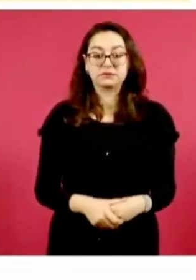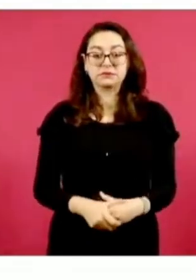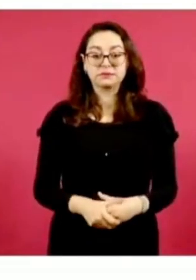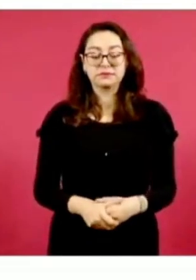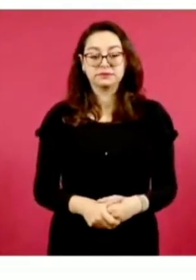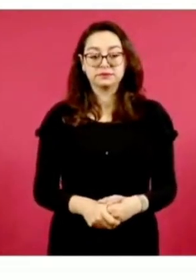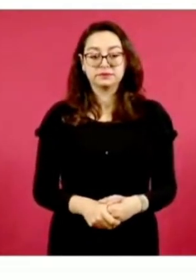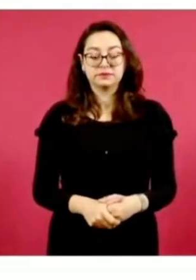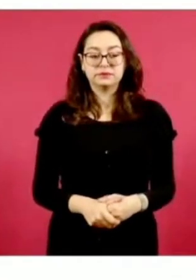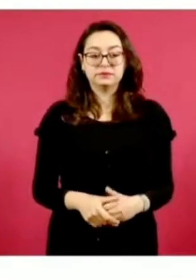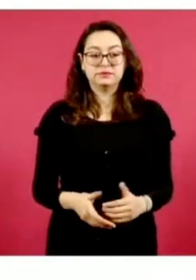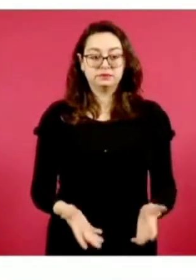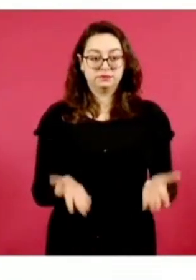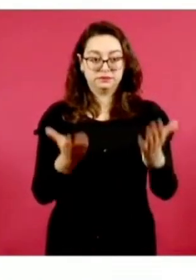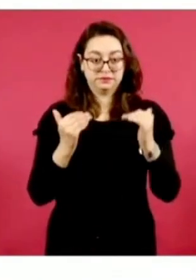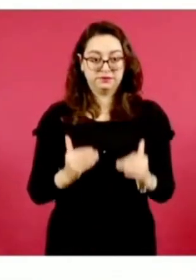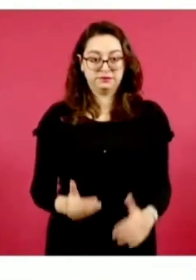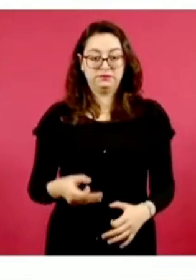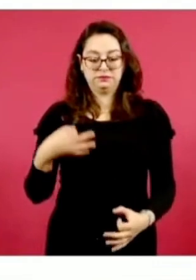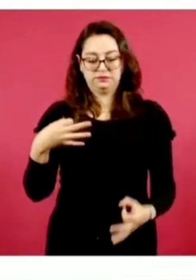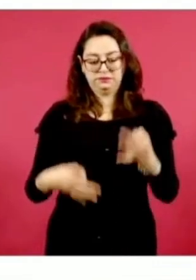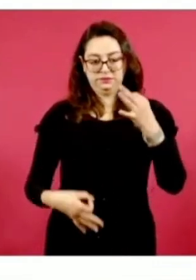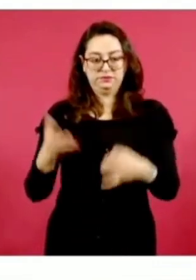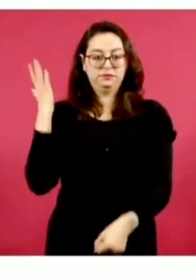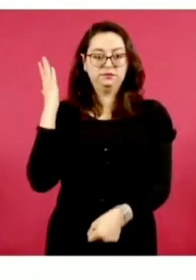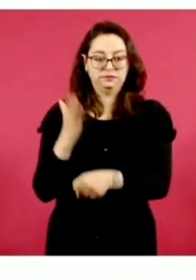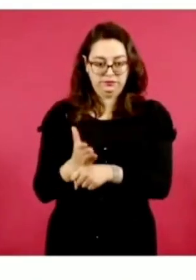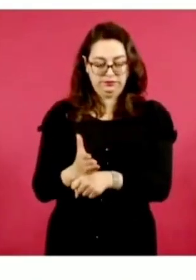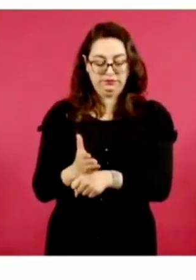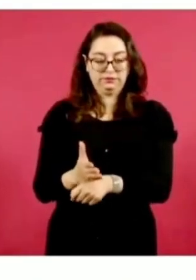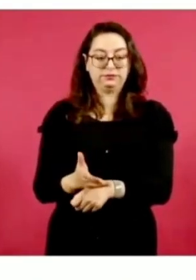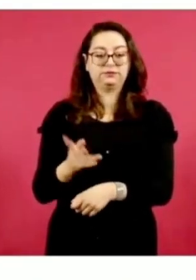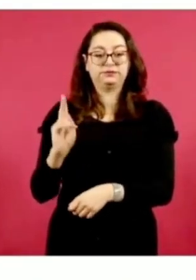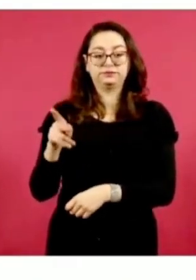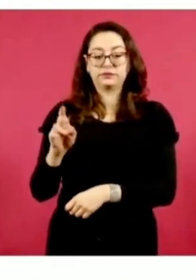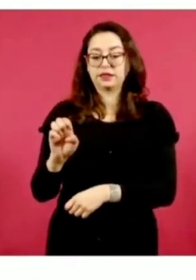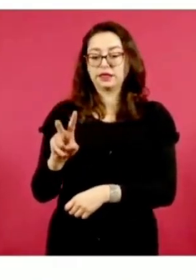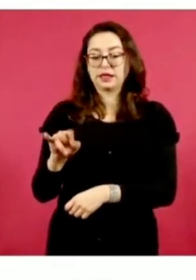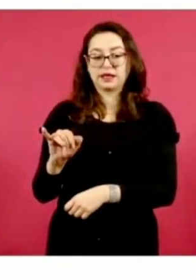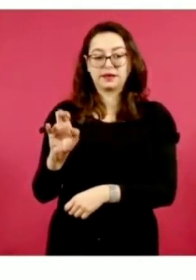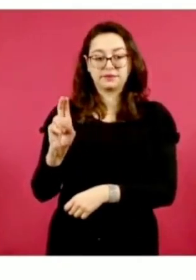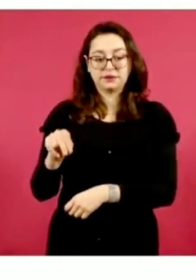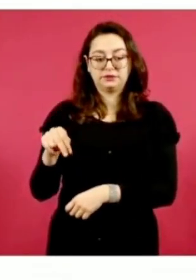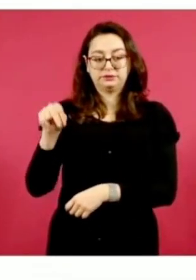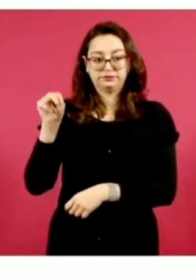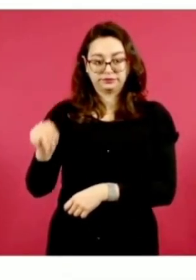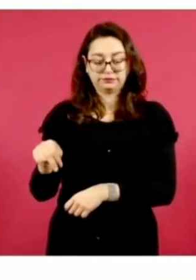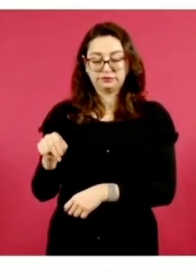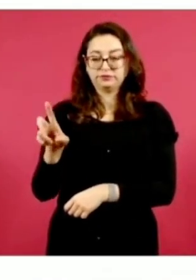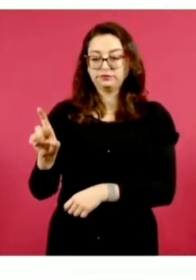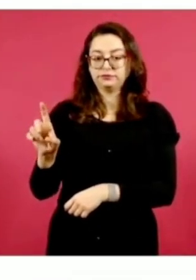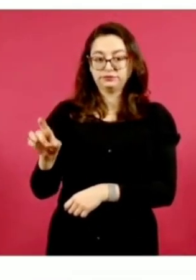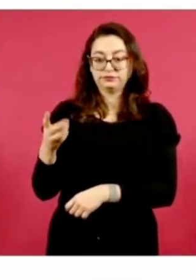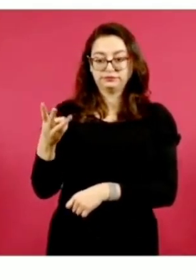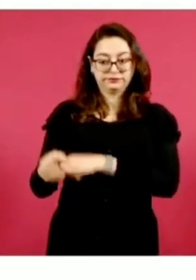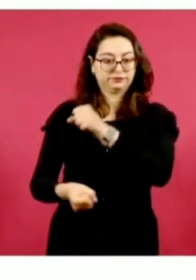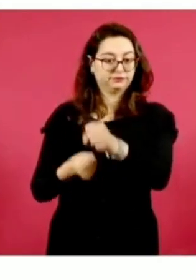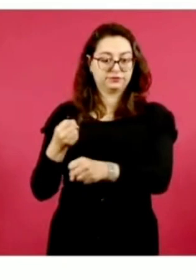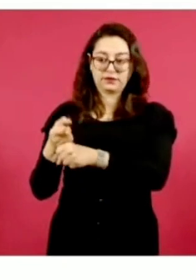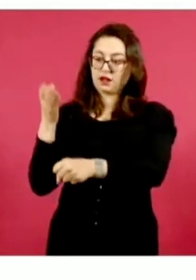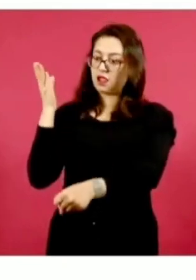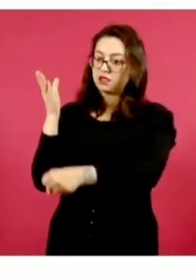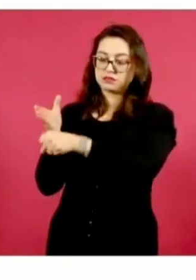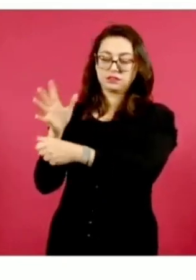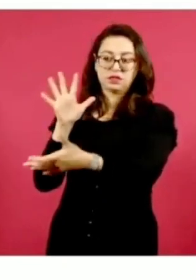A sentencias, tenemos esta de 33 años de prisión a Kevin N., él era un servidor público en el